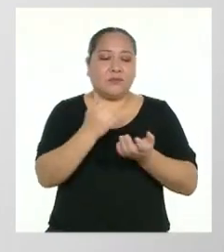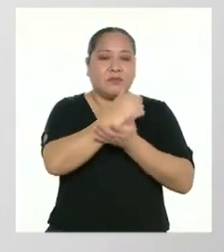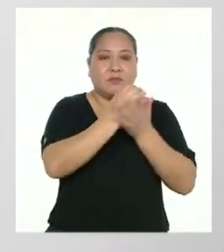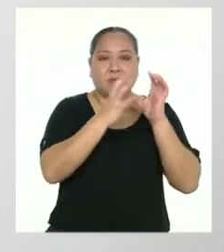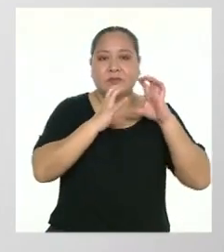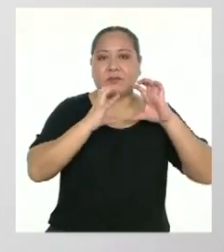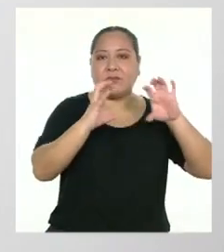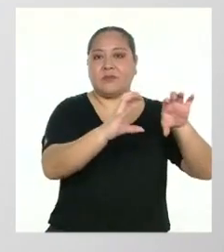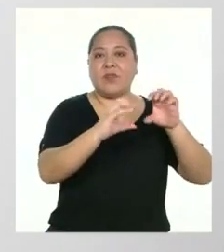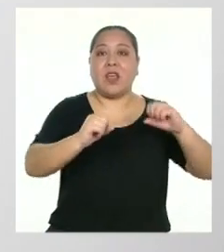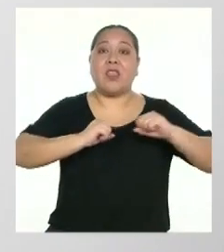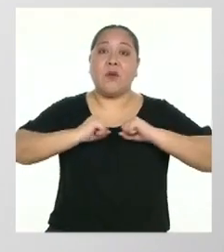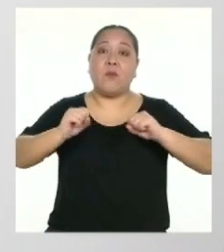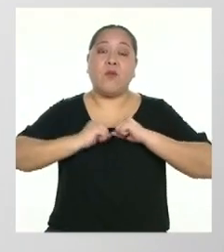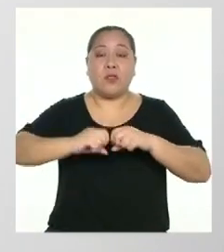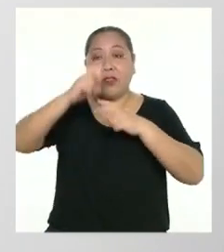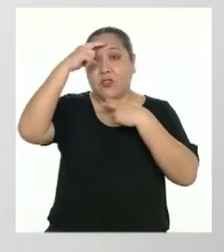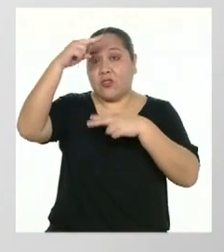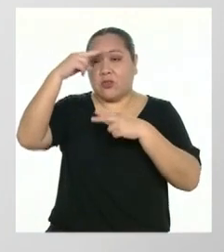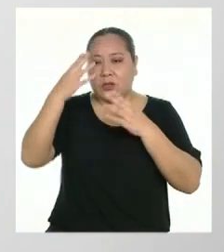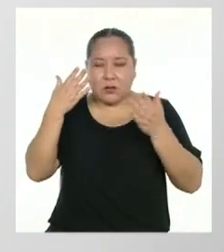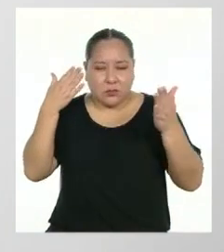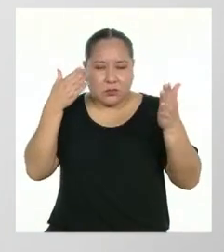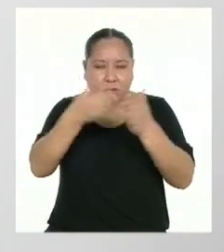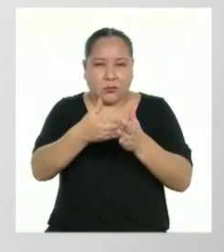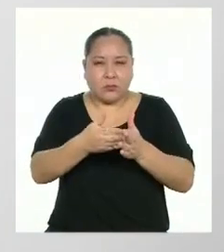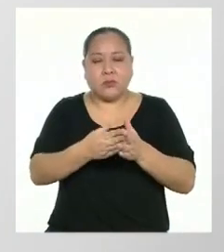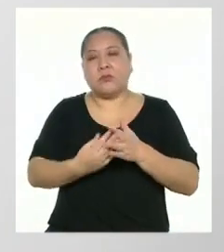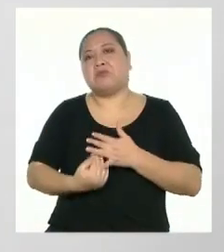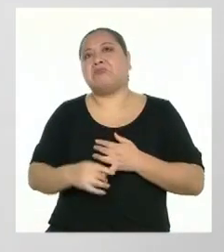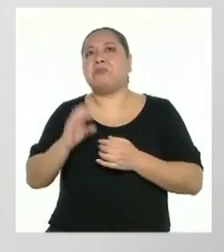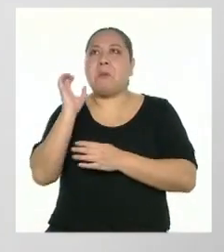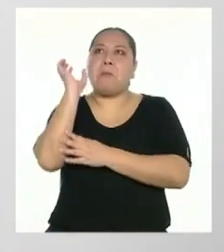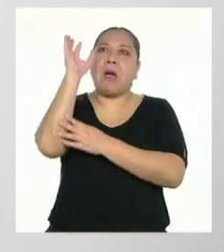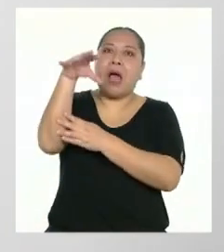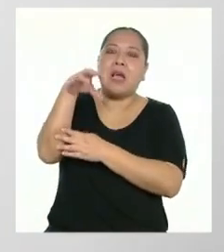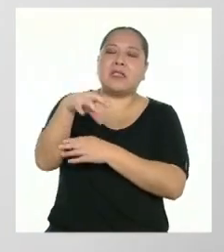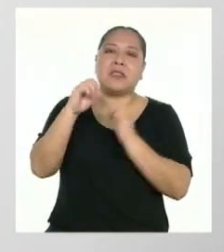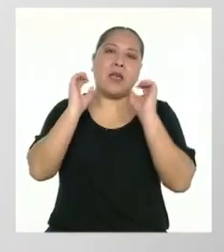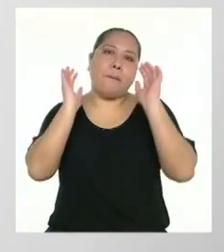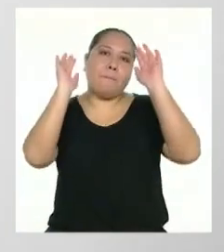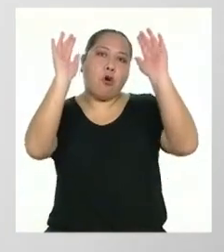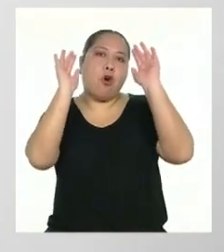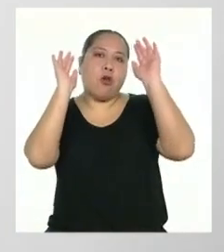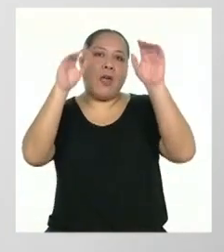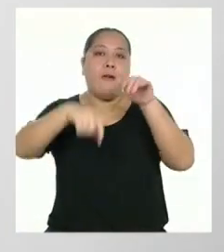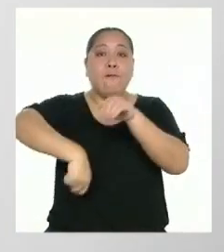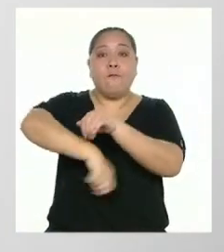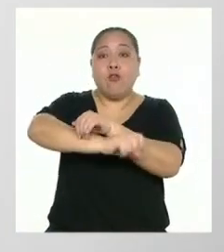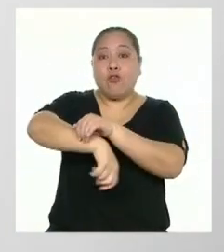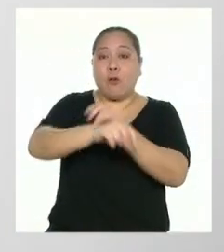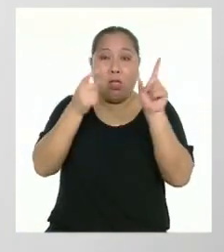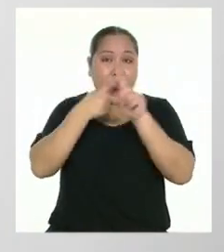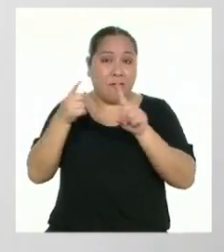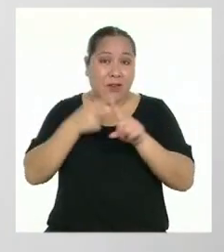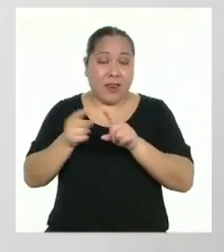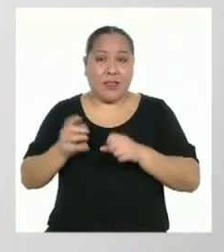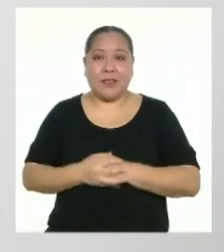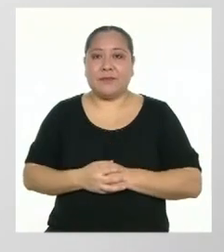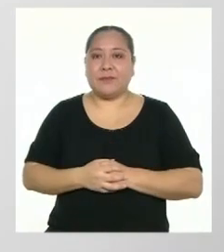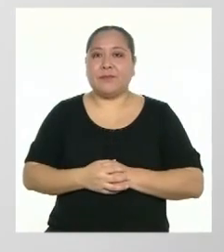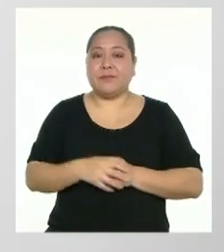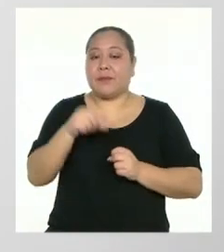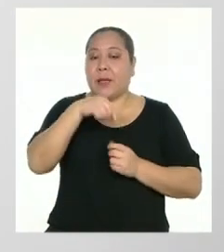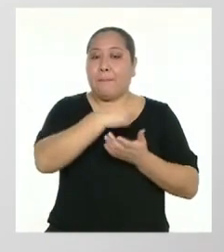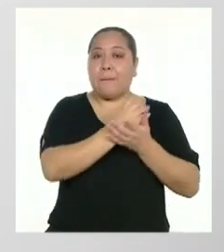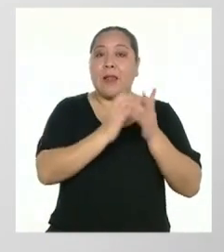Presentan noticias relacionadas con el deporte, básquet, voleibol, fútbol, entre otros. Sección